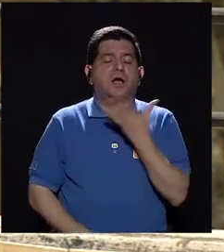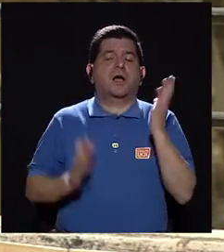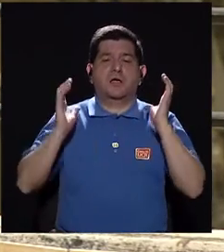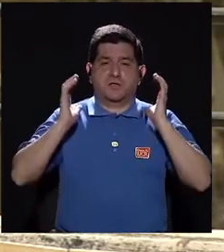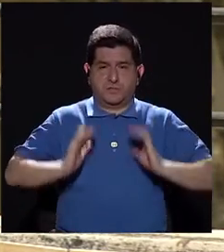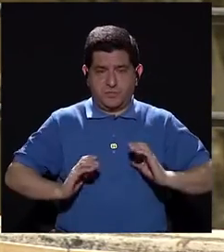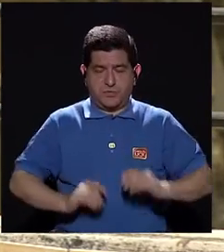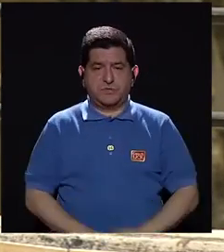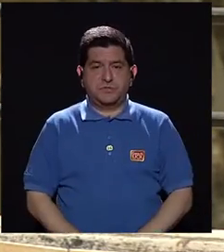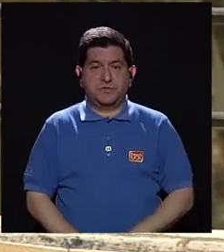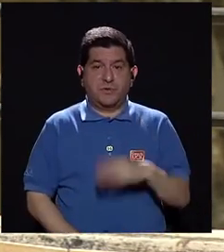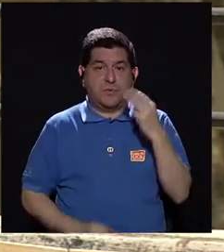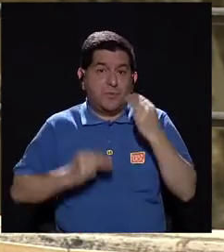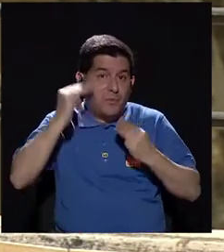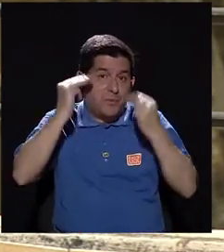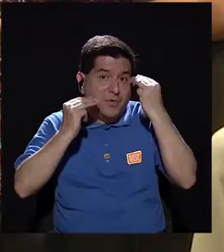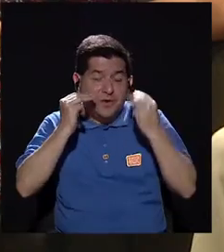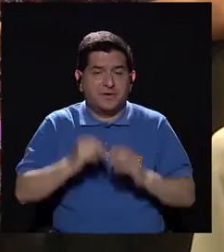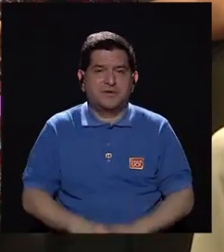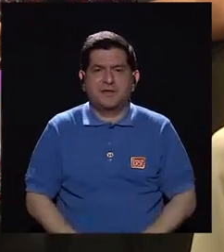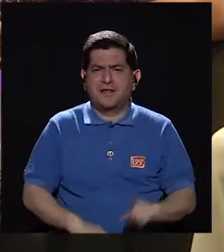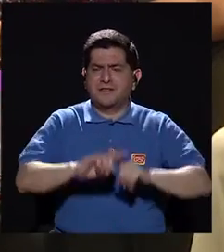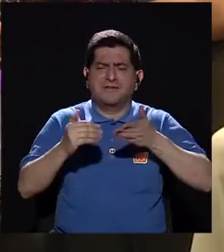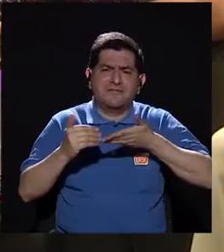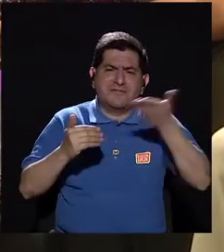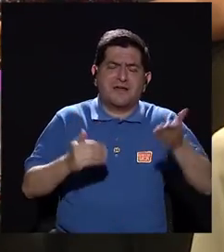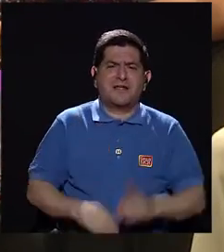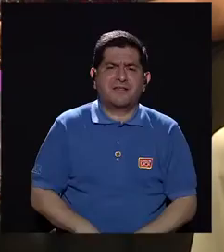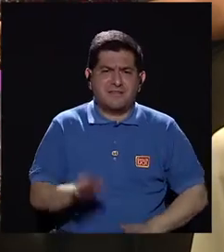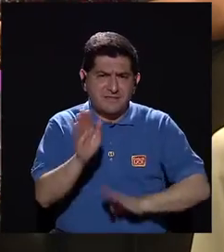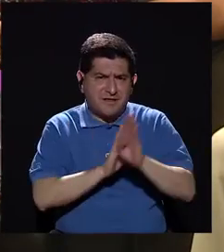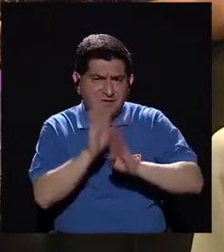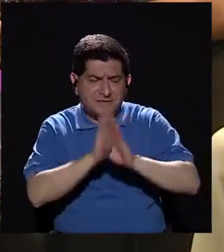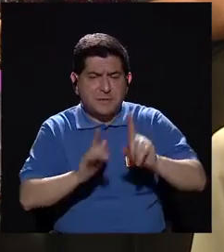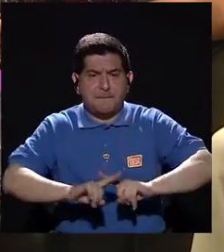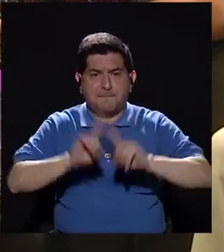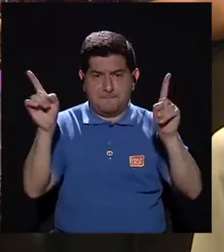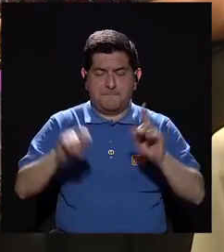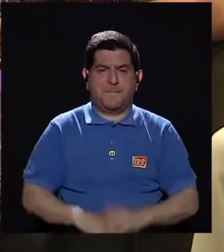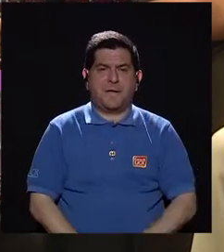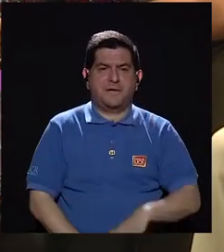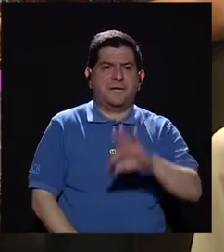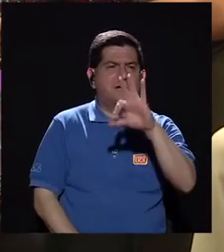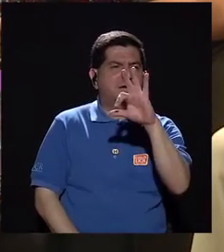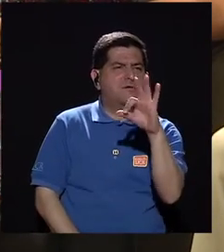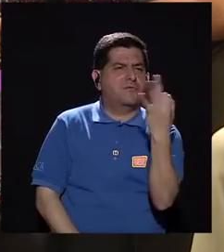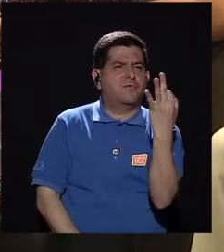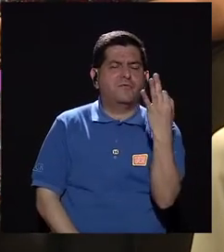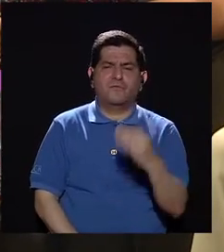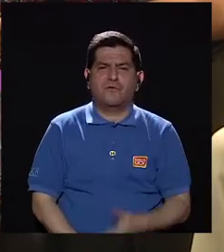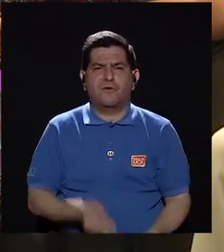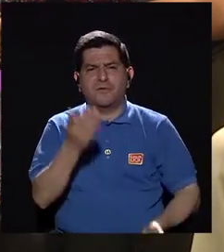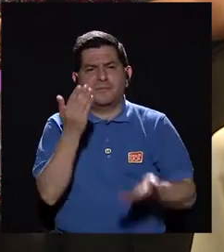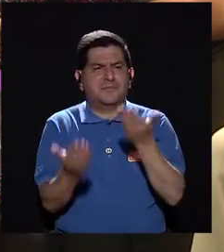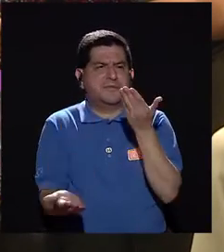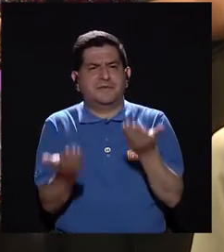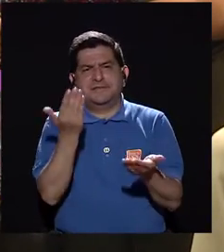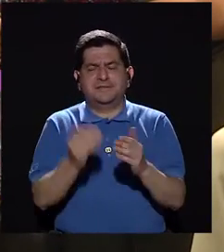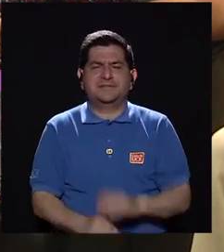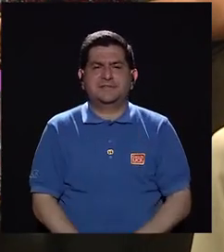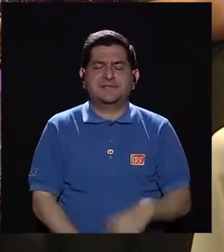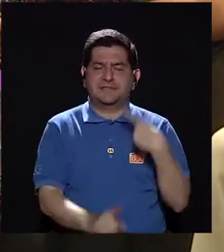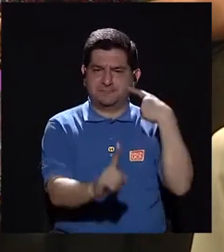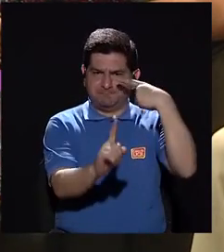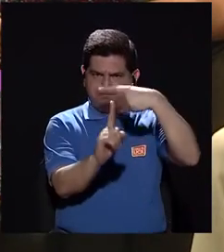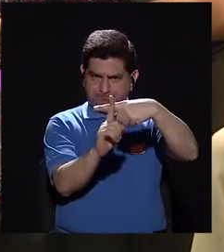expresión corporal, la mueca. Podemos utilizar muchos elementos para desarrollar la risa, pero desde un aspecto más, desde un aspecto, llamémoslo así,